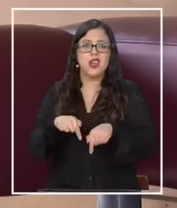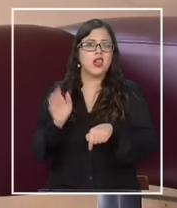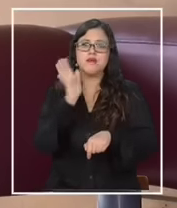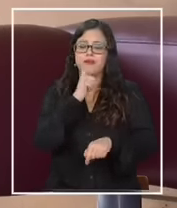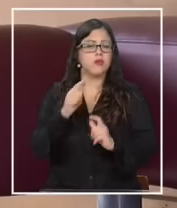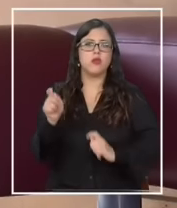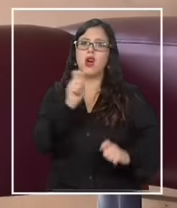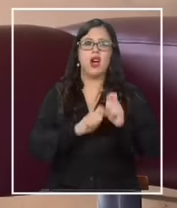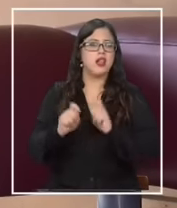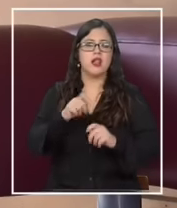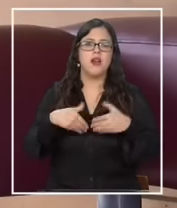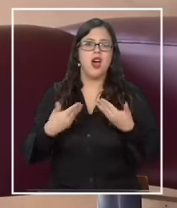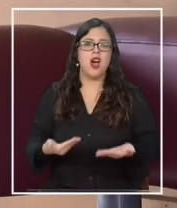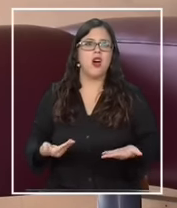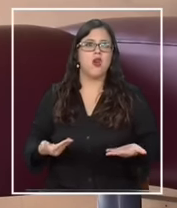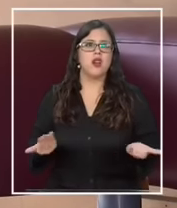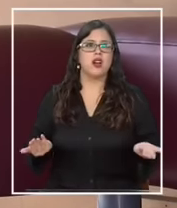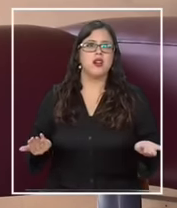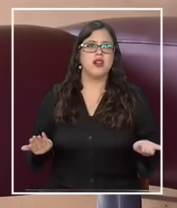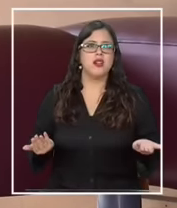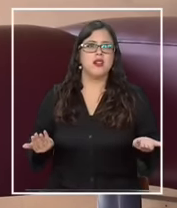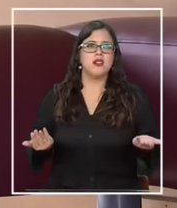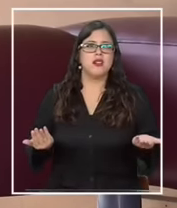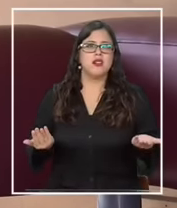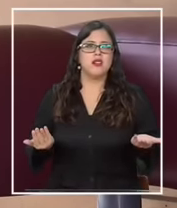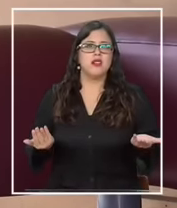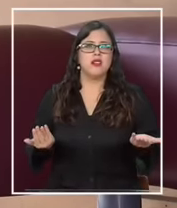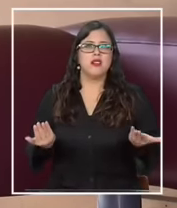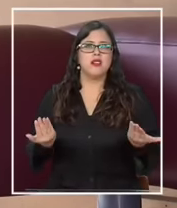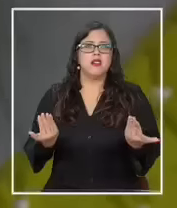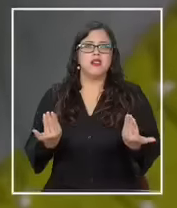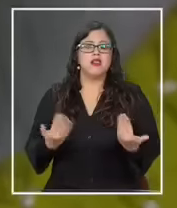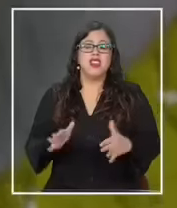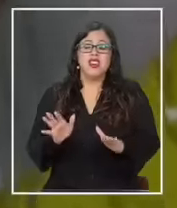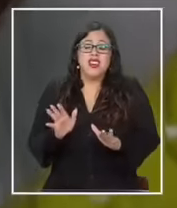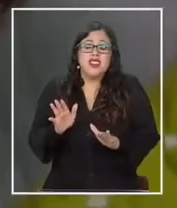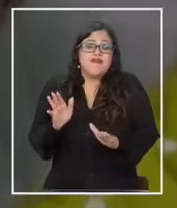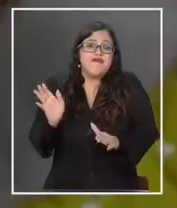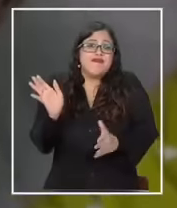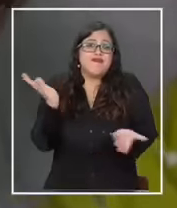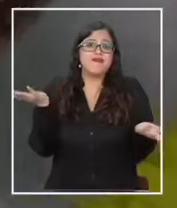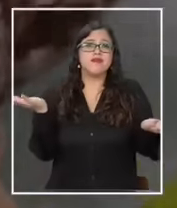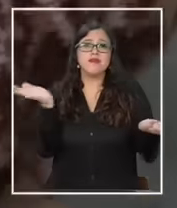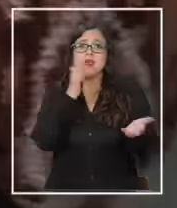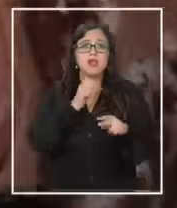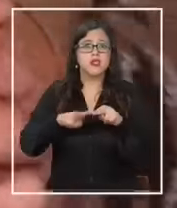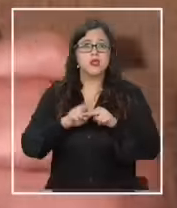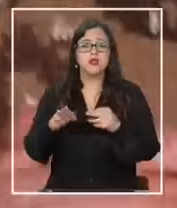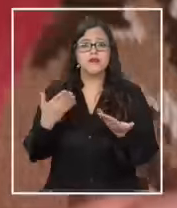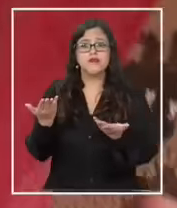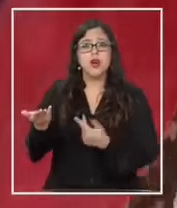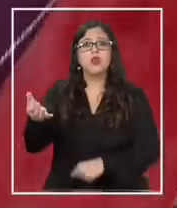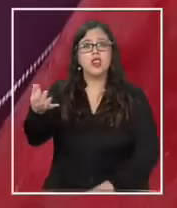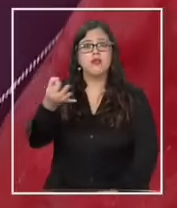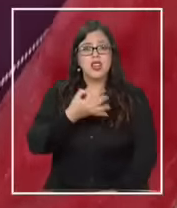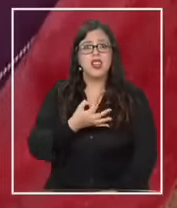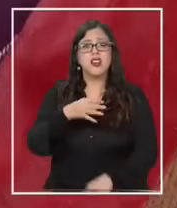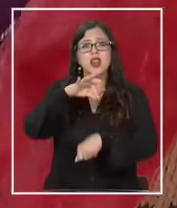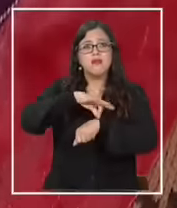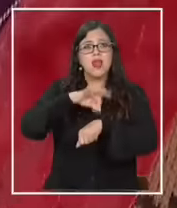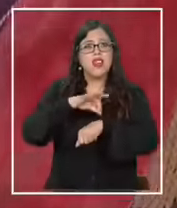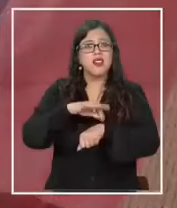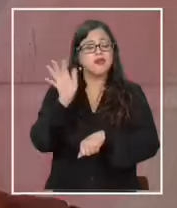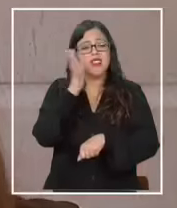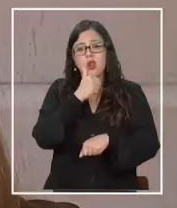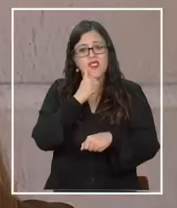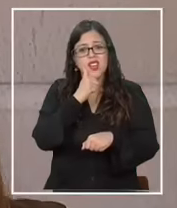estaba prácticamente desahuciado aunque el médico me dijera que no que no